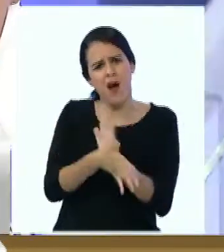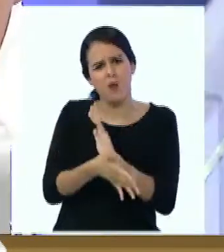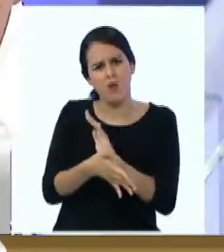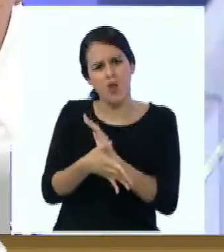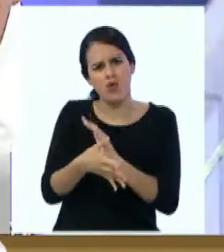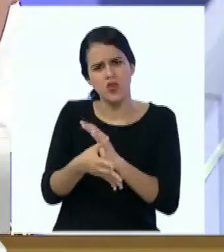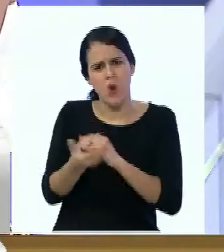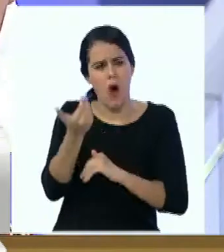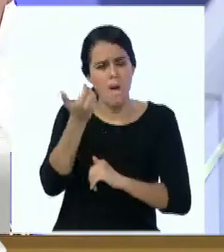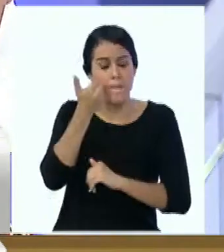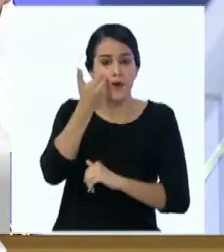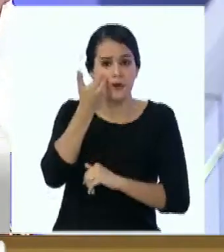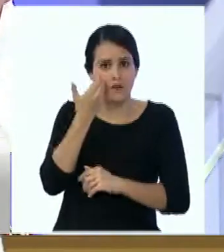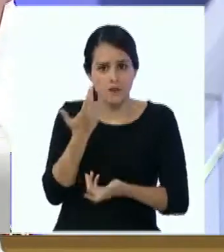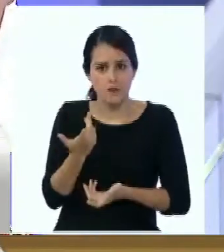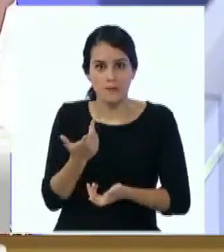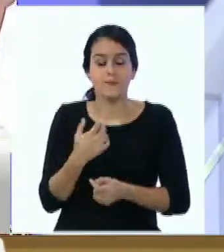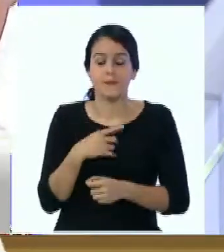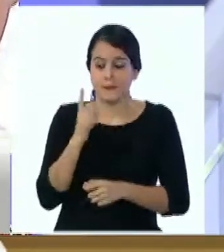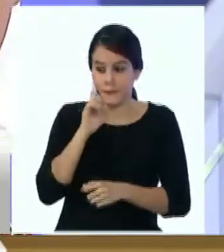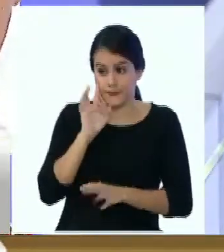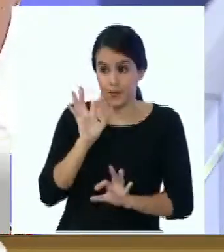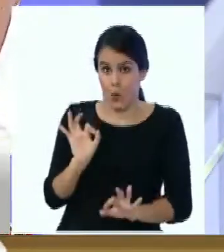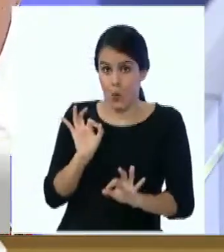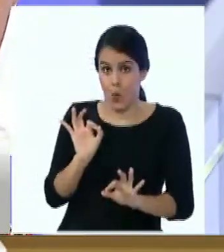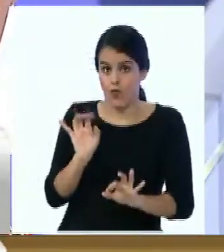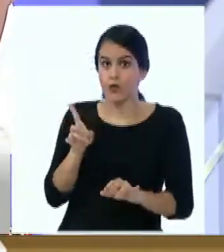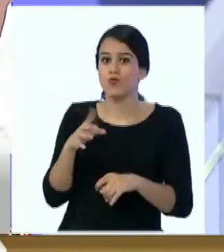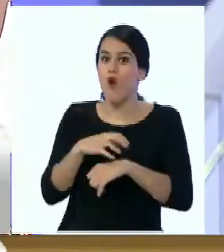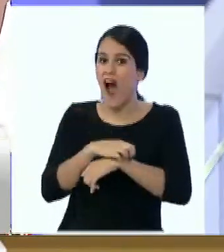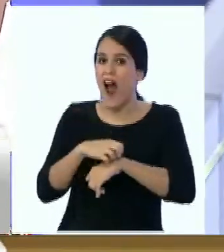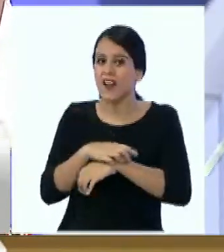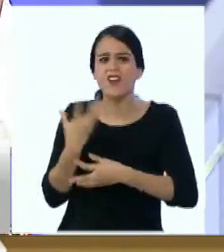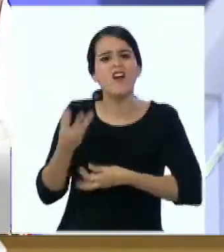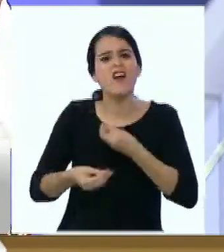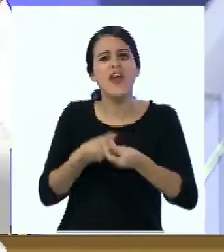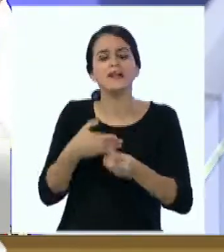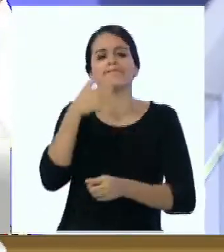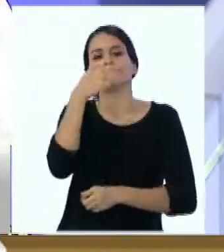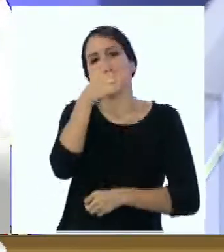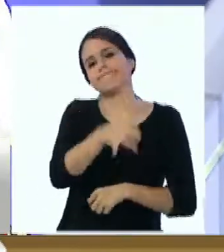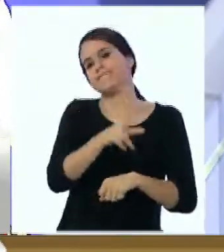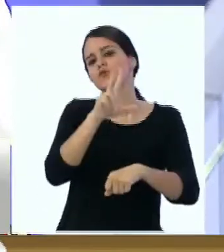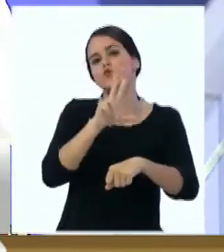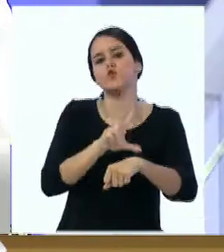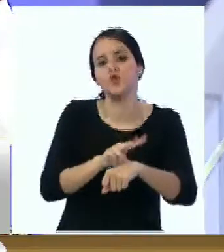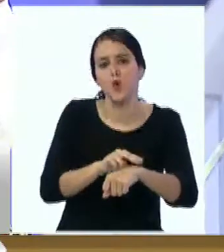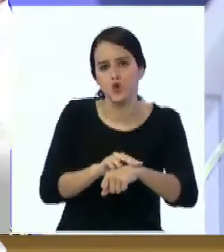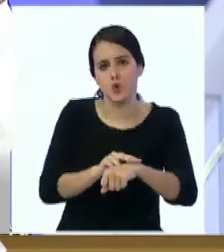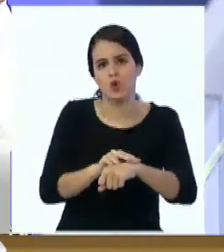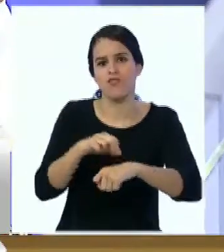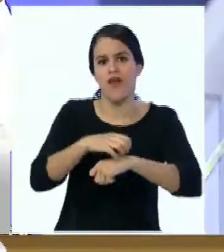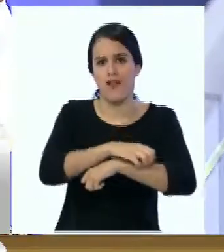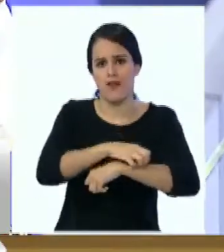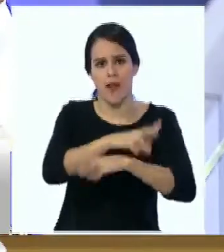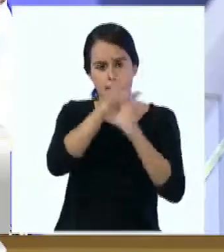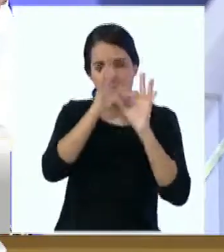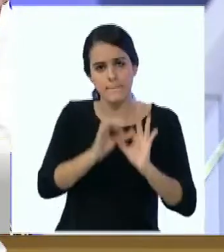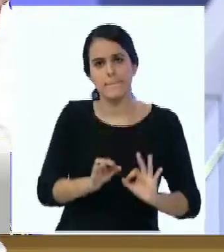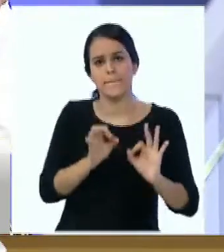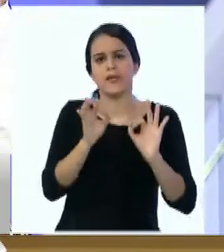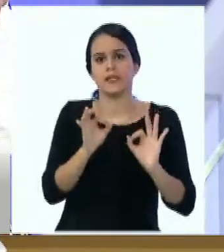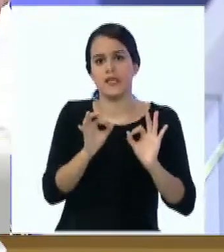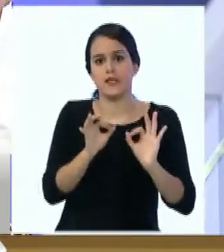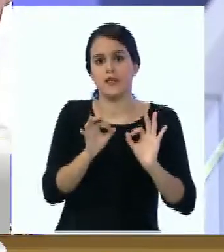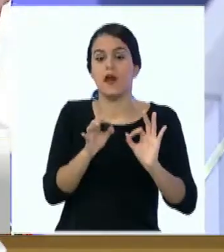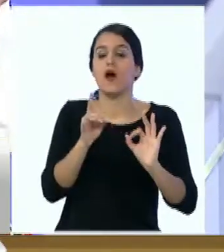¿O qué se debe hacer? Si tienes una alergia tienes que ir a tu médico alergólogo y hacer un estudio Considerando tu